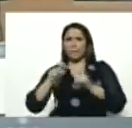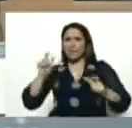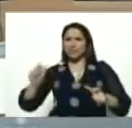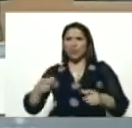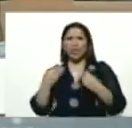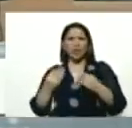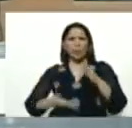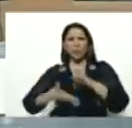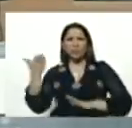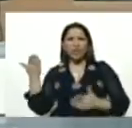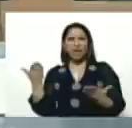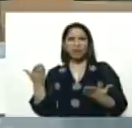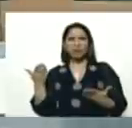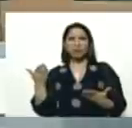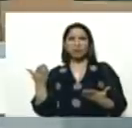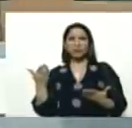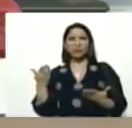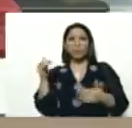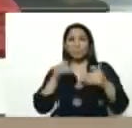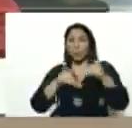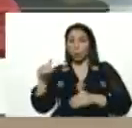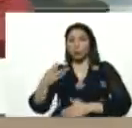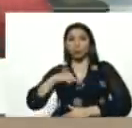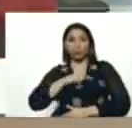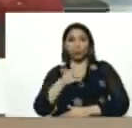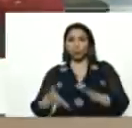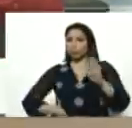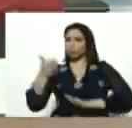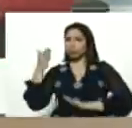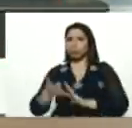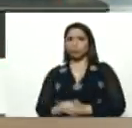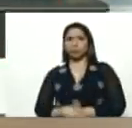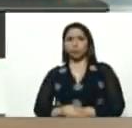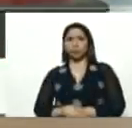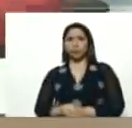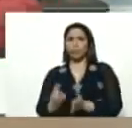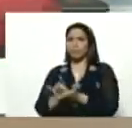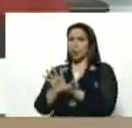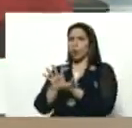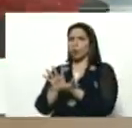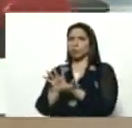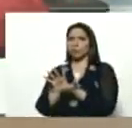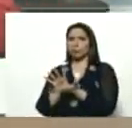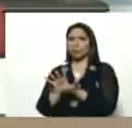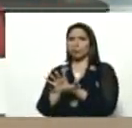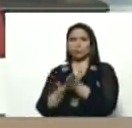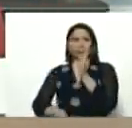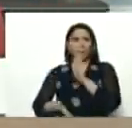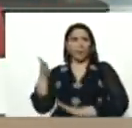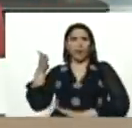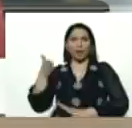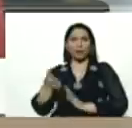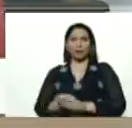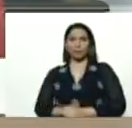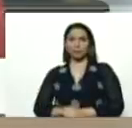eso de sacarnos de encima a esa gente? Con el voto, nos lo sacamos de encima, y los despachamos, que se vayan, le sacamos la tarjeta roja,